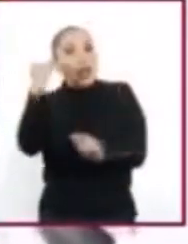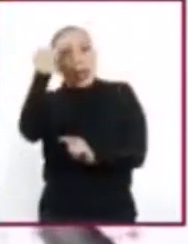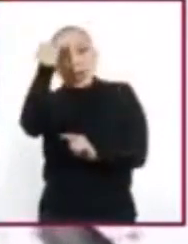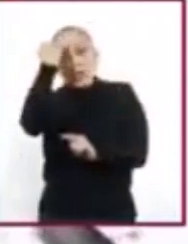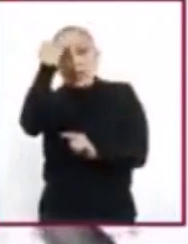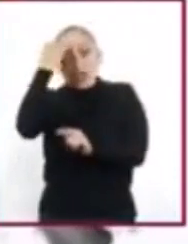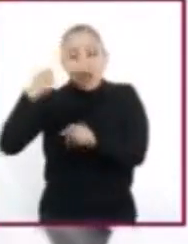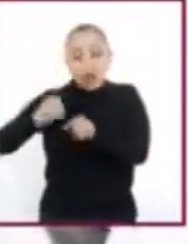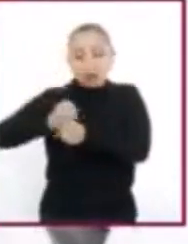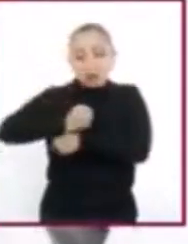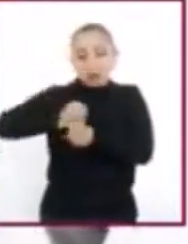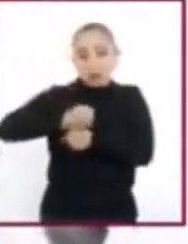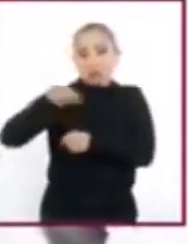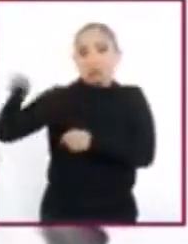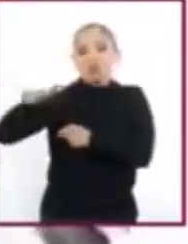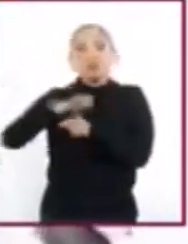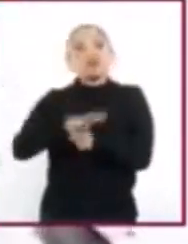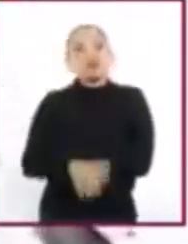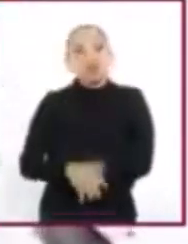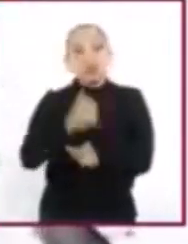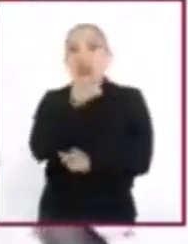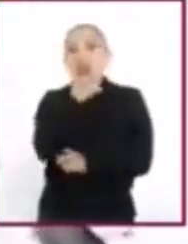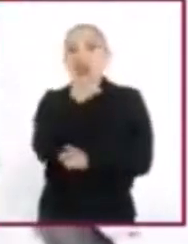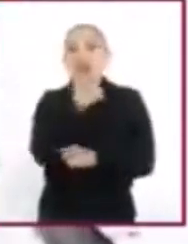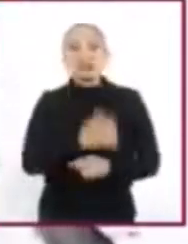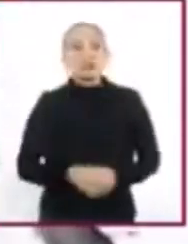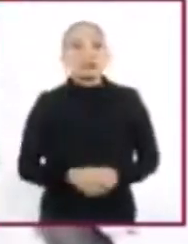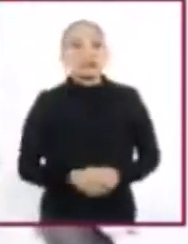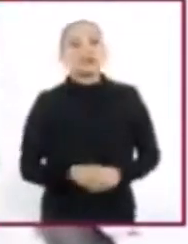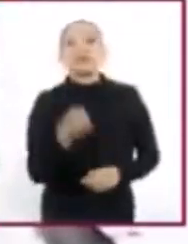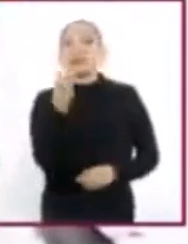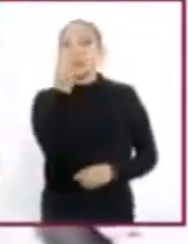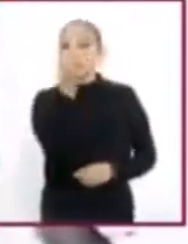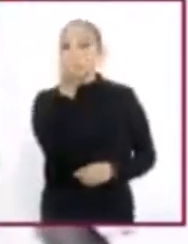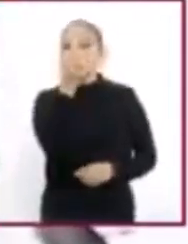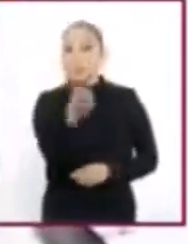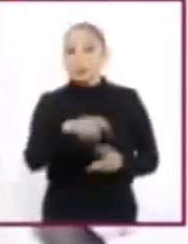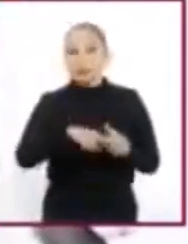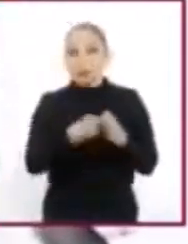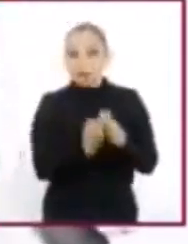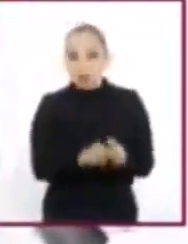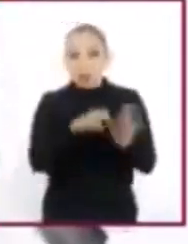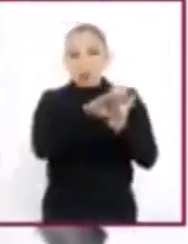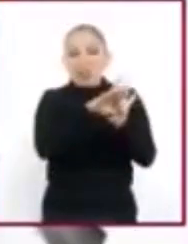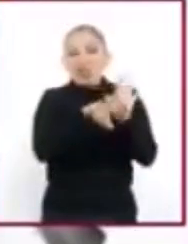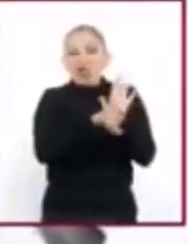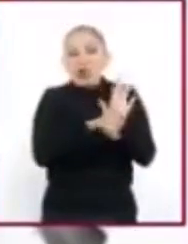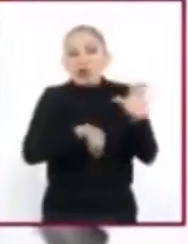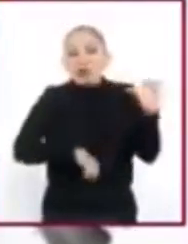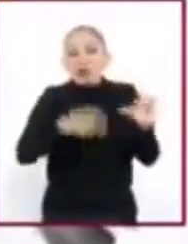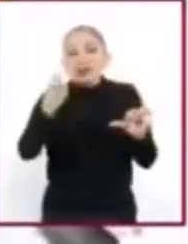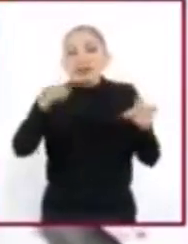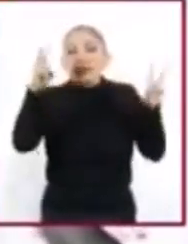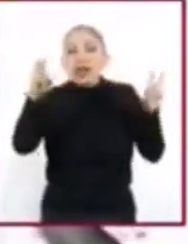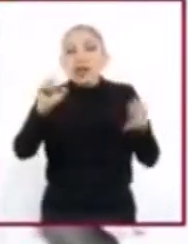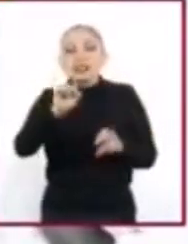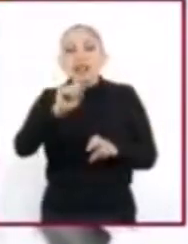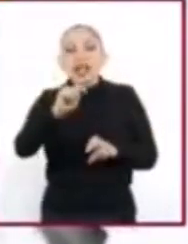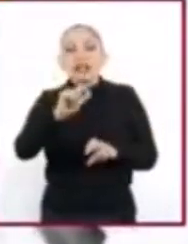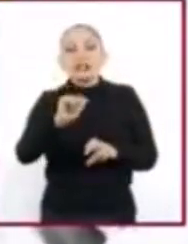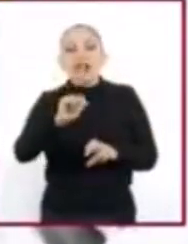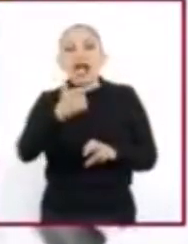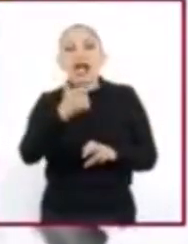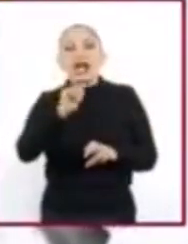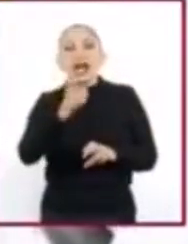de la opresión en que la mantenía Gran Bretaña. Para ello, puso en marcha un método de acción denominado Satyagraha,